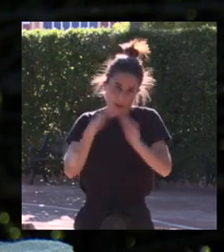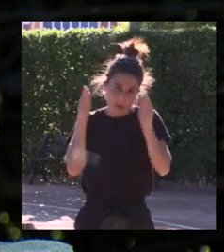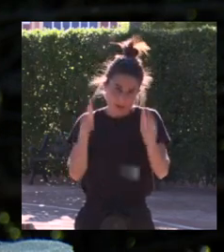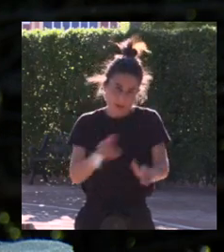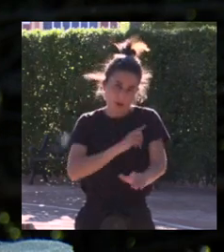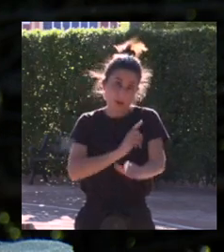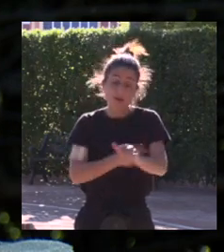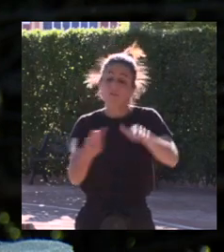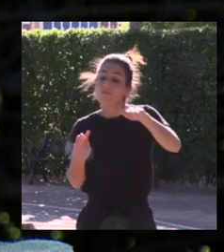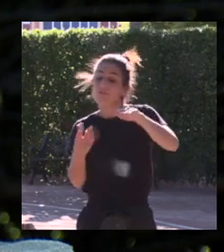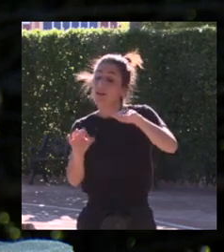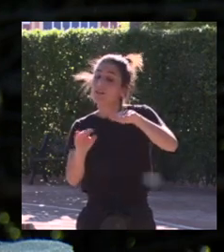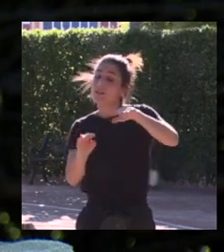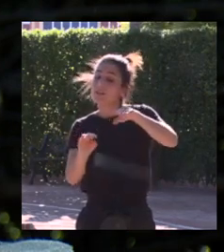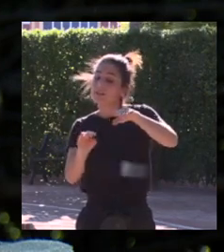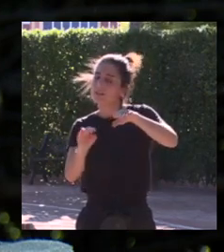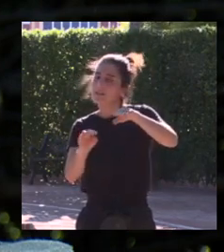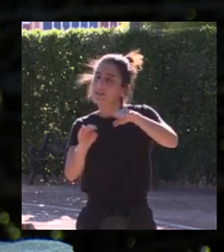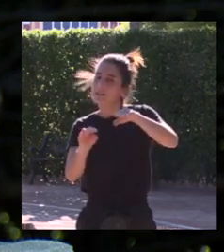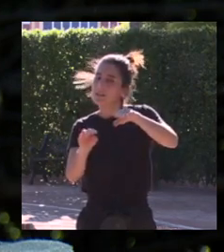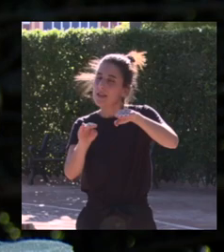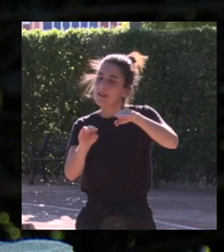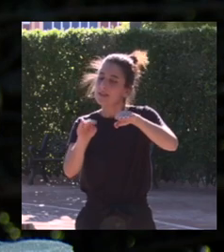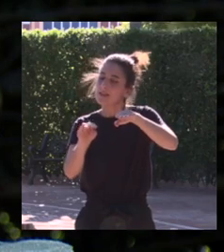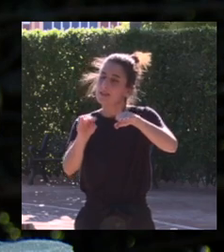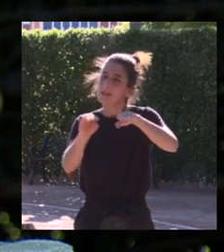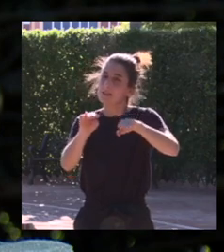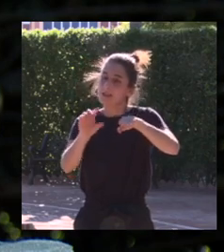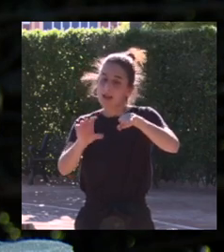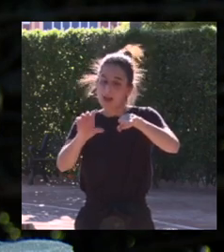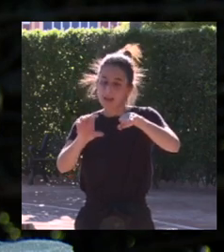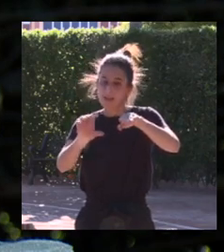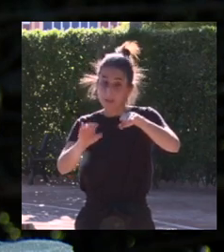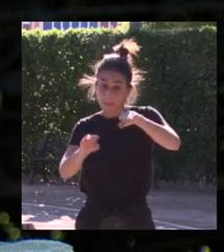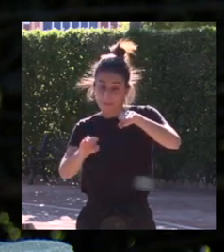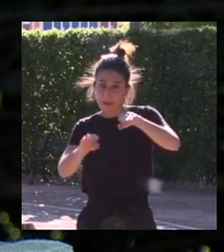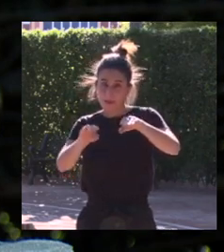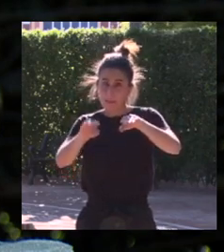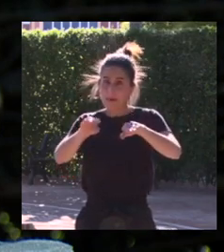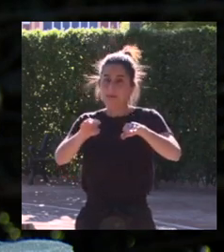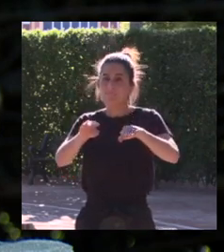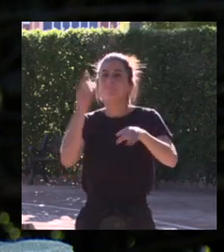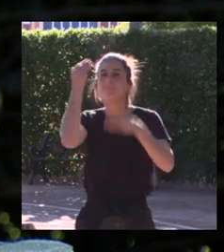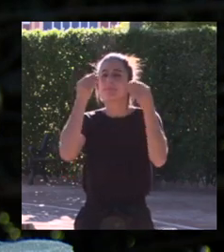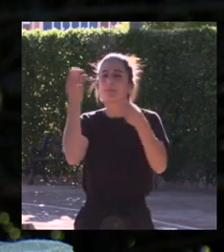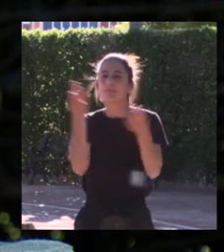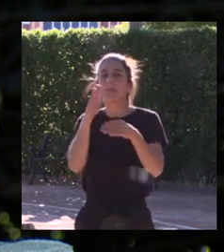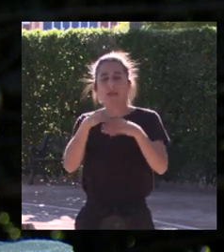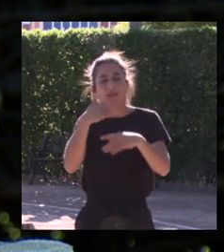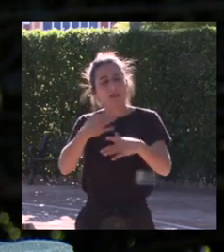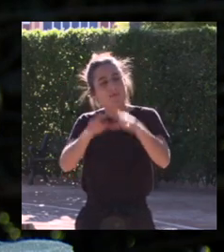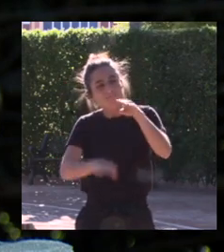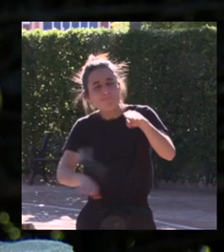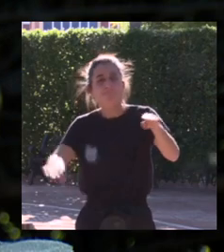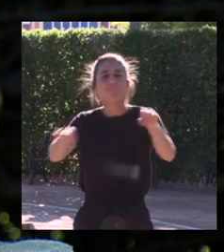faltaría ese 20 que es ese toquecito de 20 que nos faltaría para ti para llegar a decir hay igualdad real